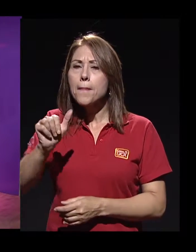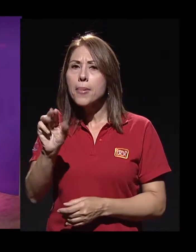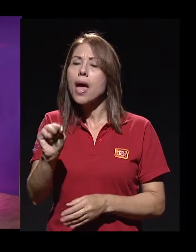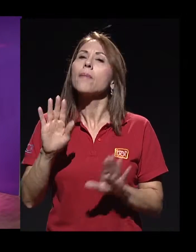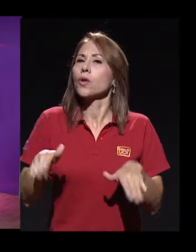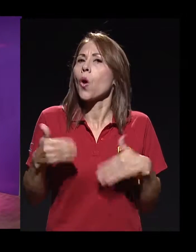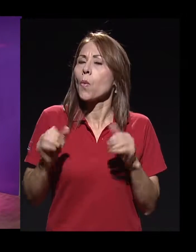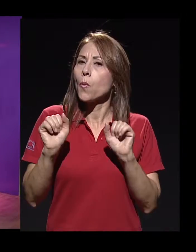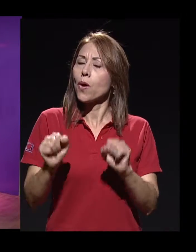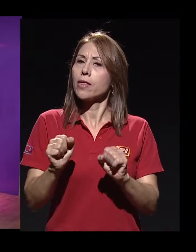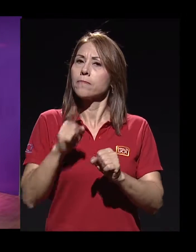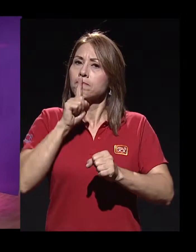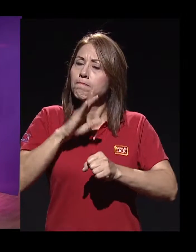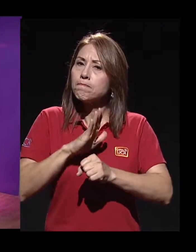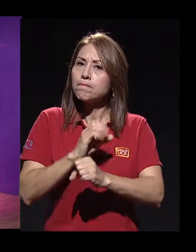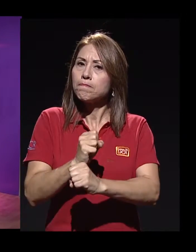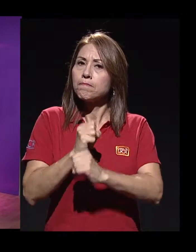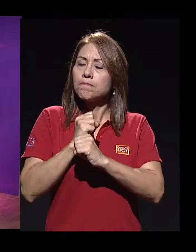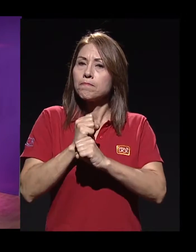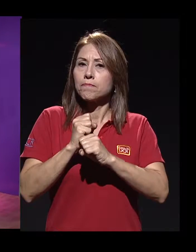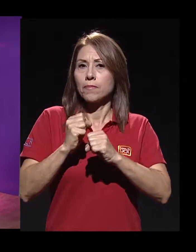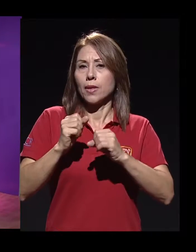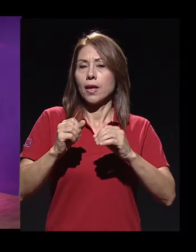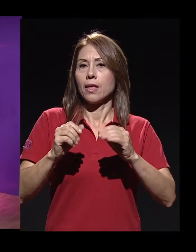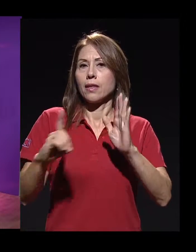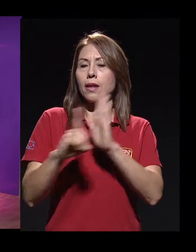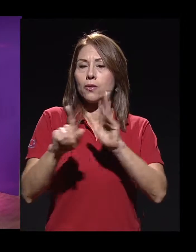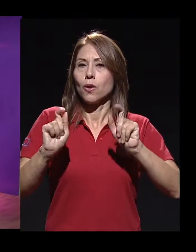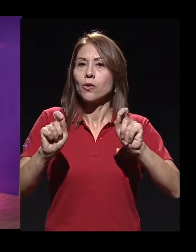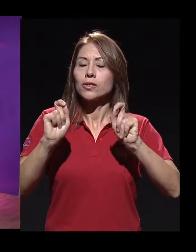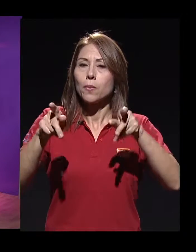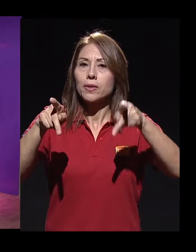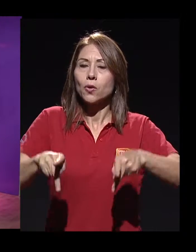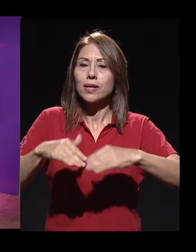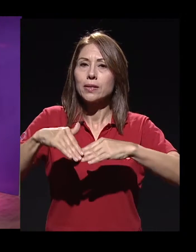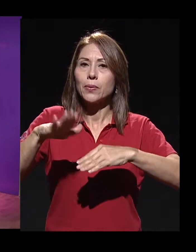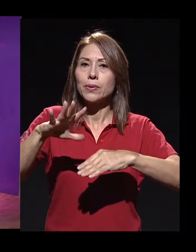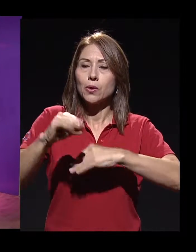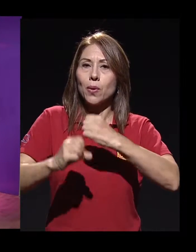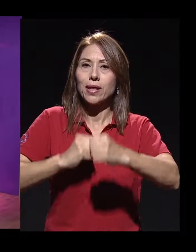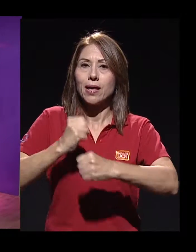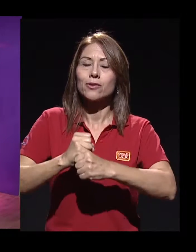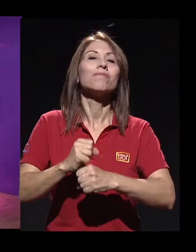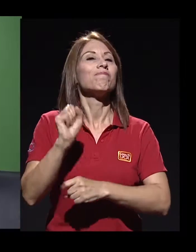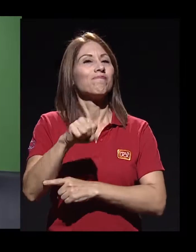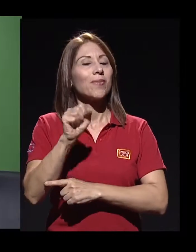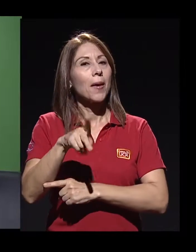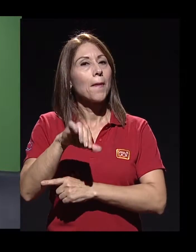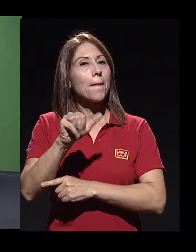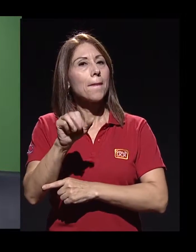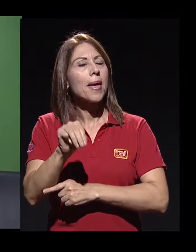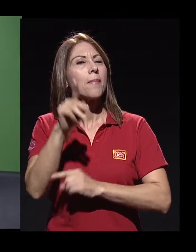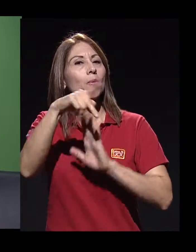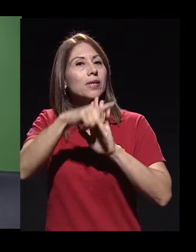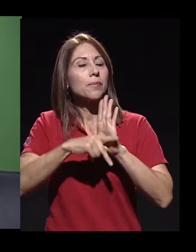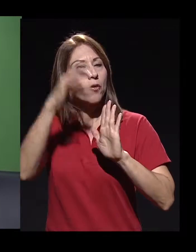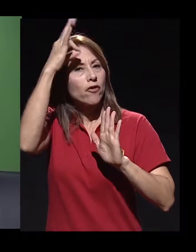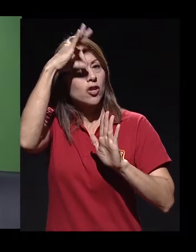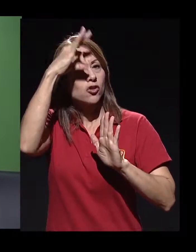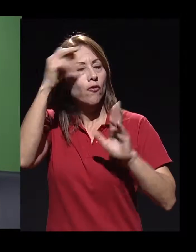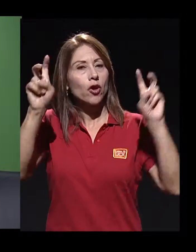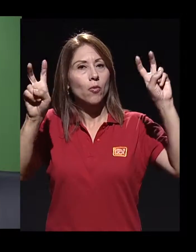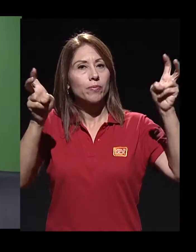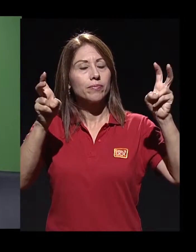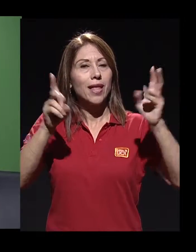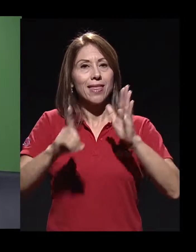el PIAM a garantizar ese derecho para muchas personas de más de 50 años? Claro, el PIAM parte de un principio filosófico fundamental, que es el